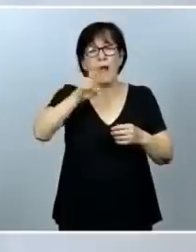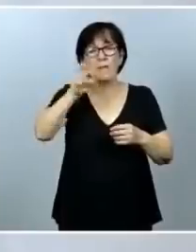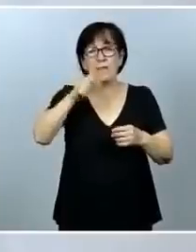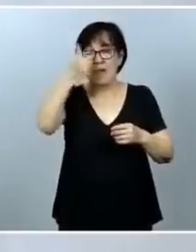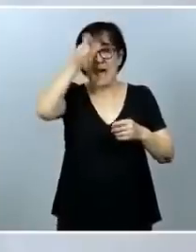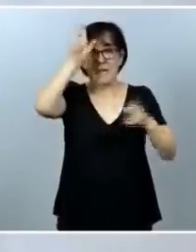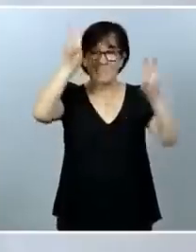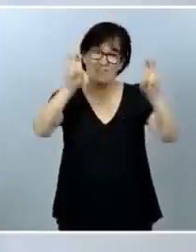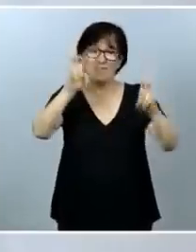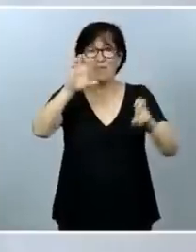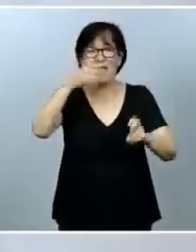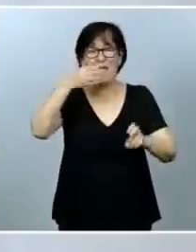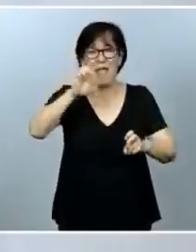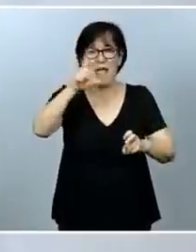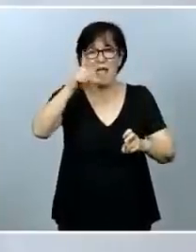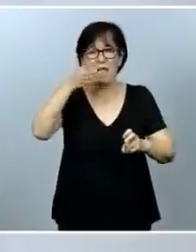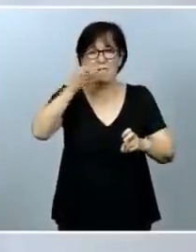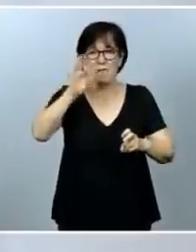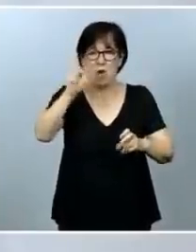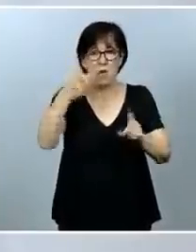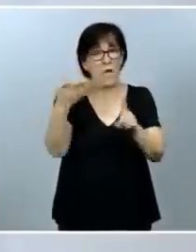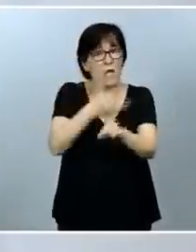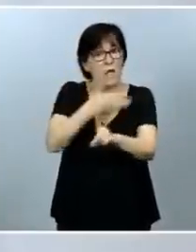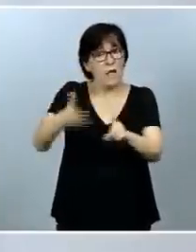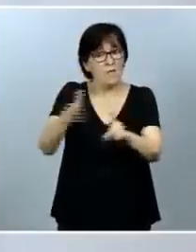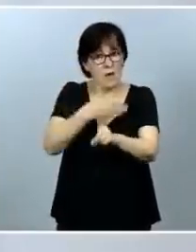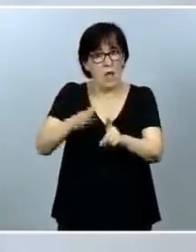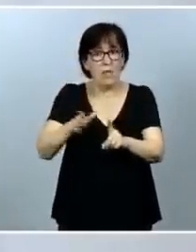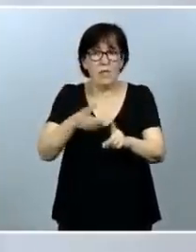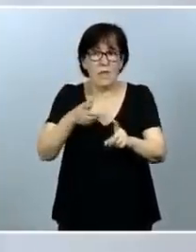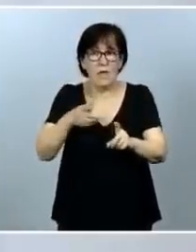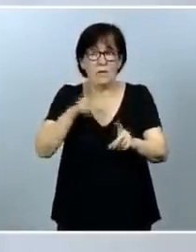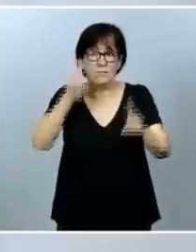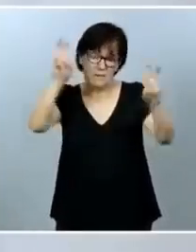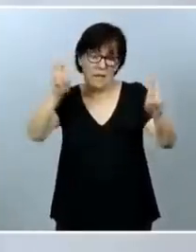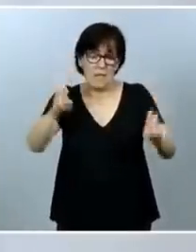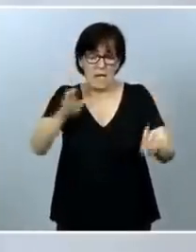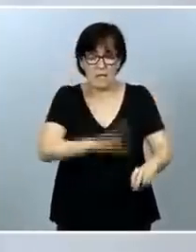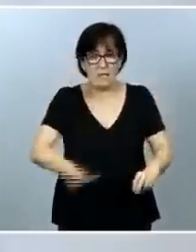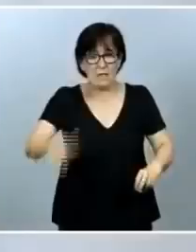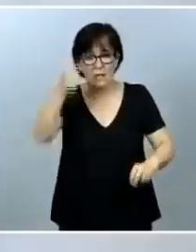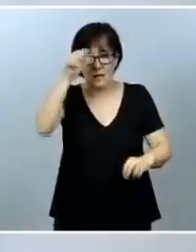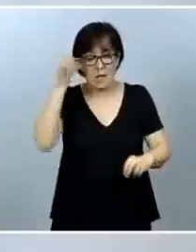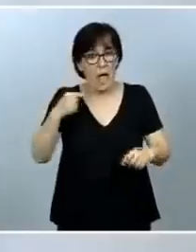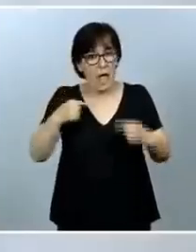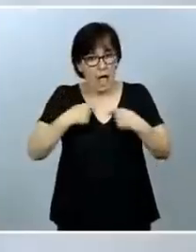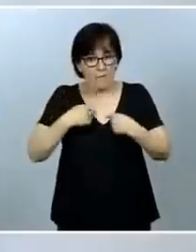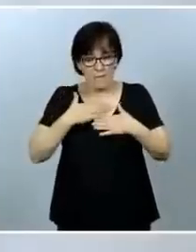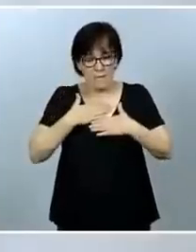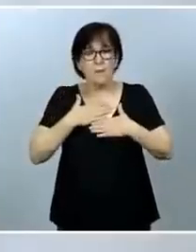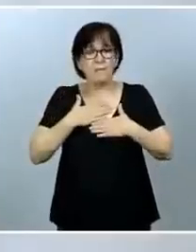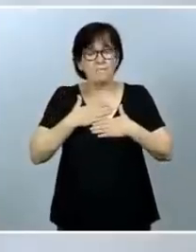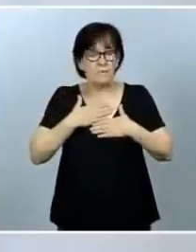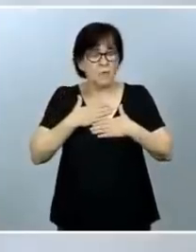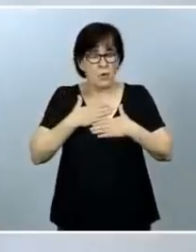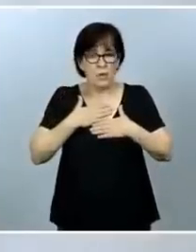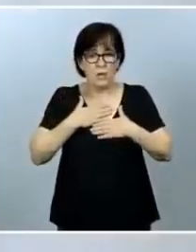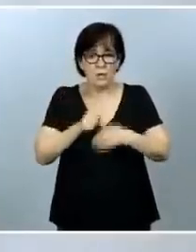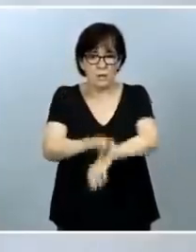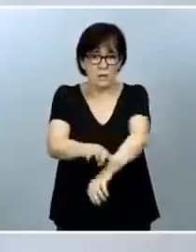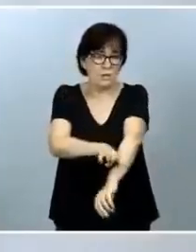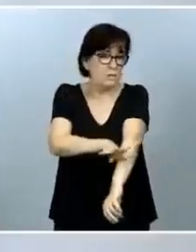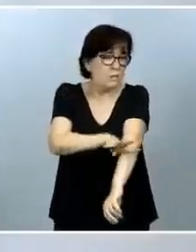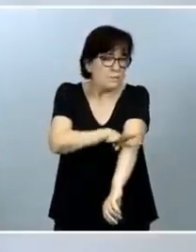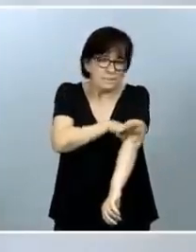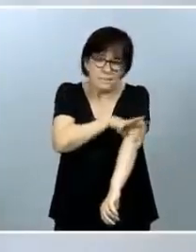hablaba de la violencia contra los niños y niñas. A mí esa película me revolvió las tripas y